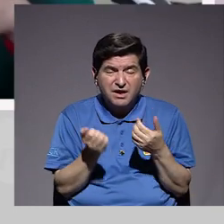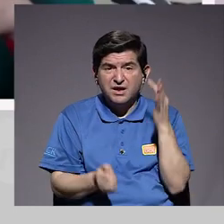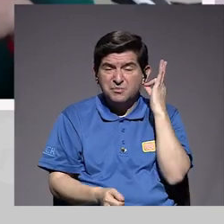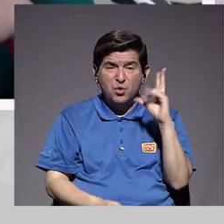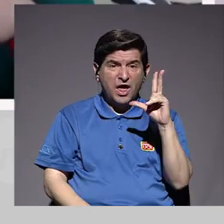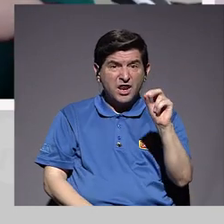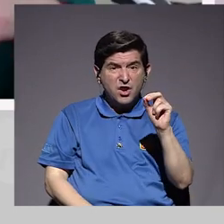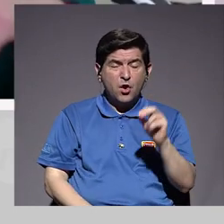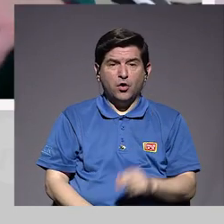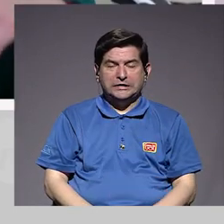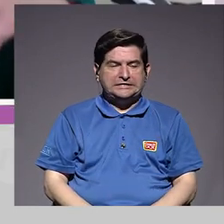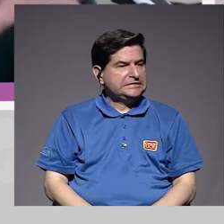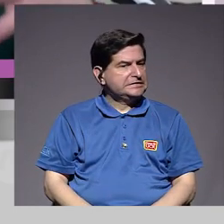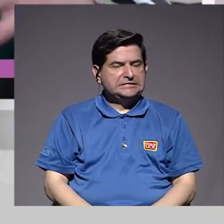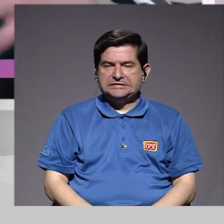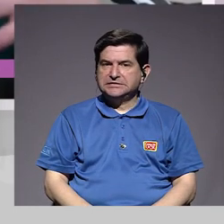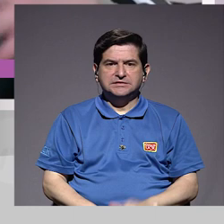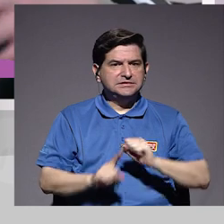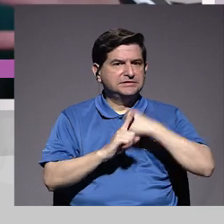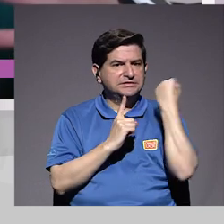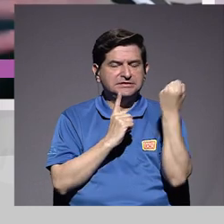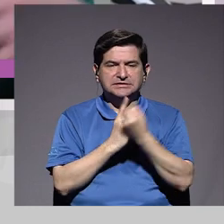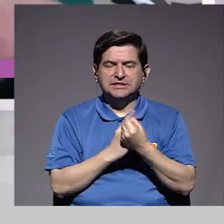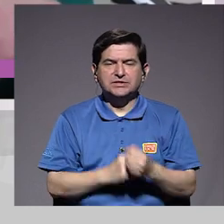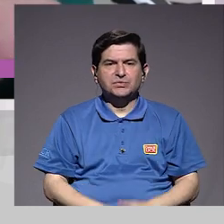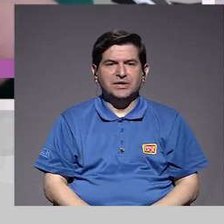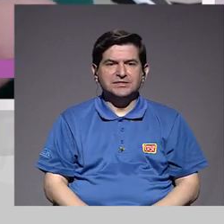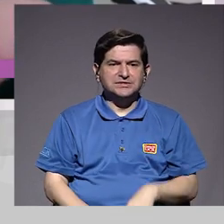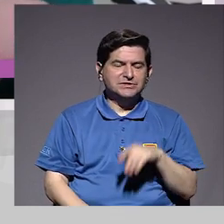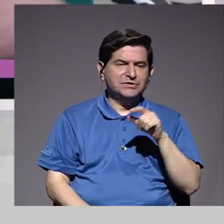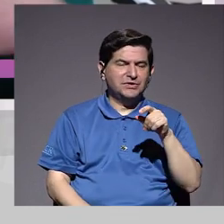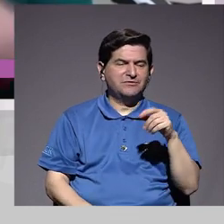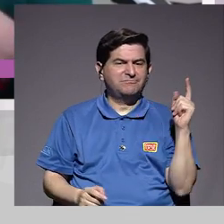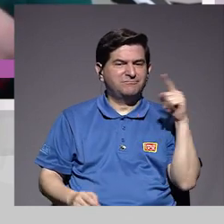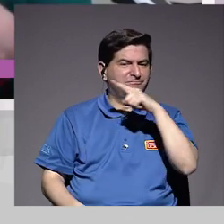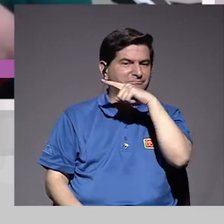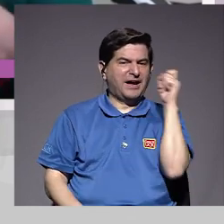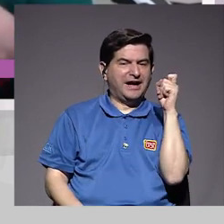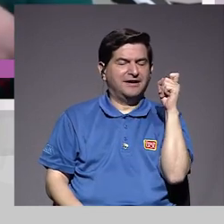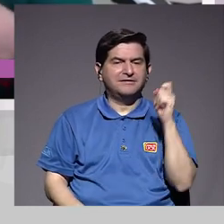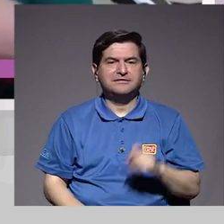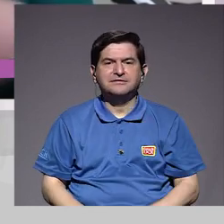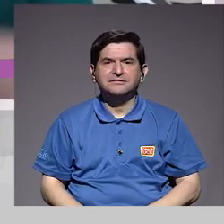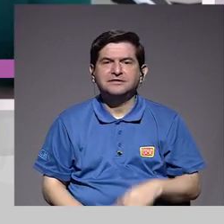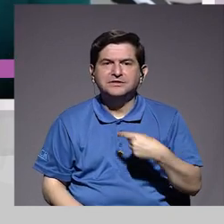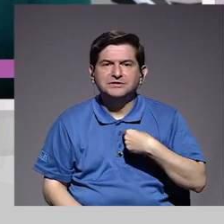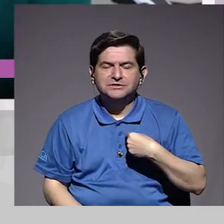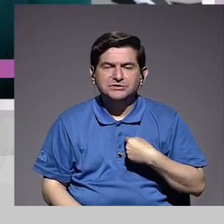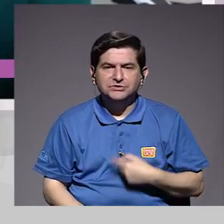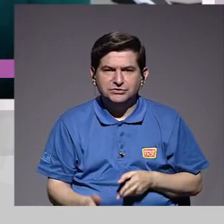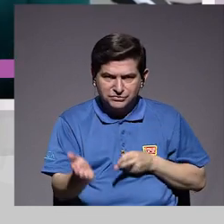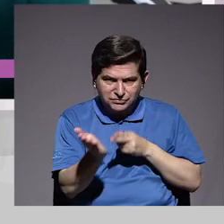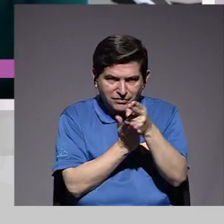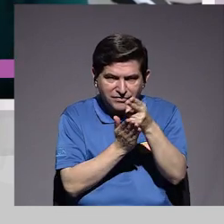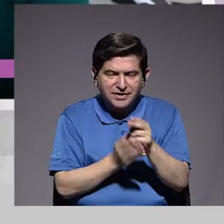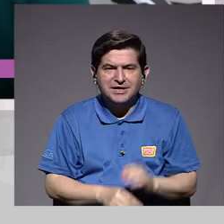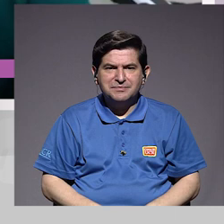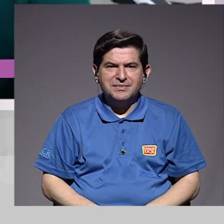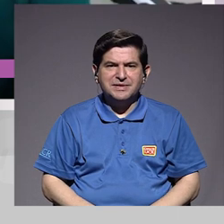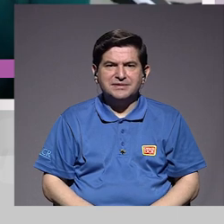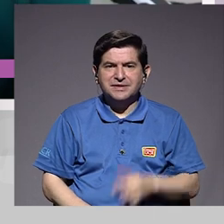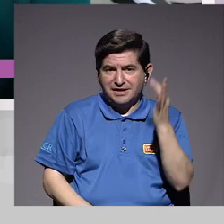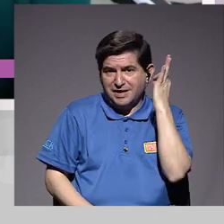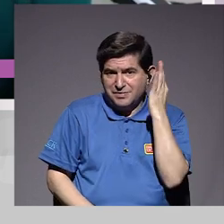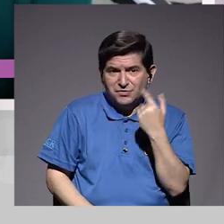estamos realmente en una confrontación muy fea, ¿verdad? Donde yo, sinceramente, a mis pacientes femeninos les digo, no